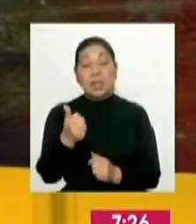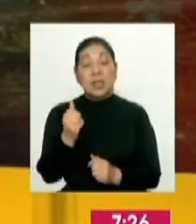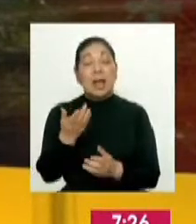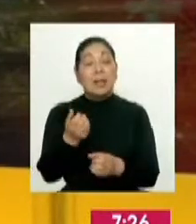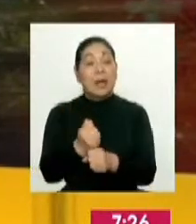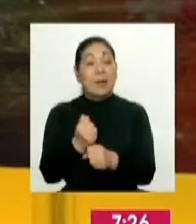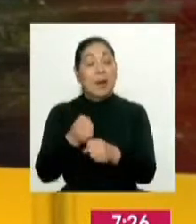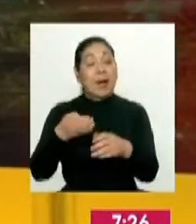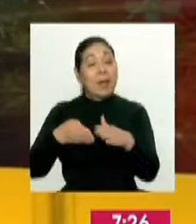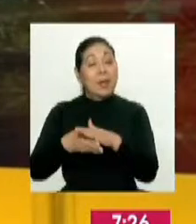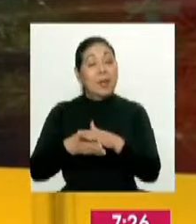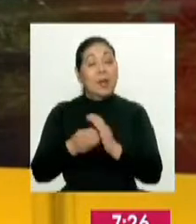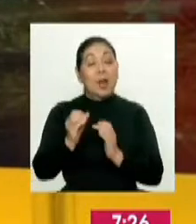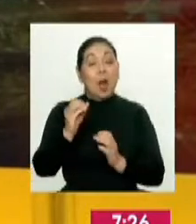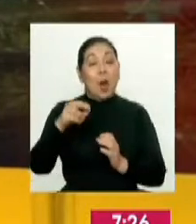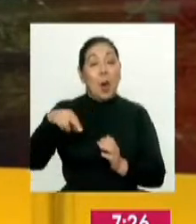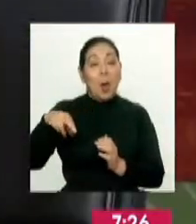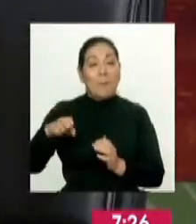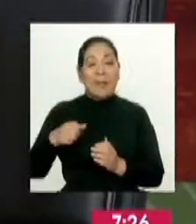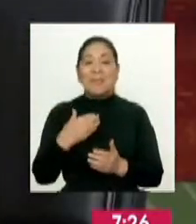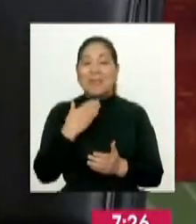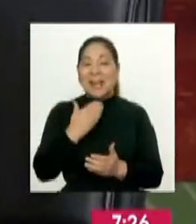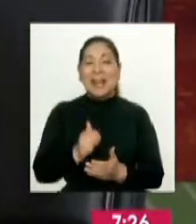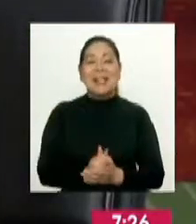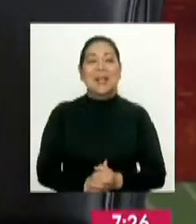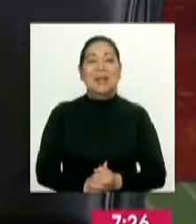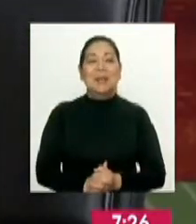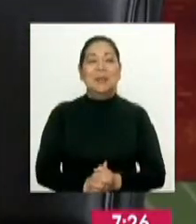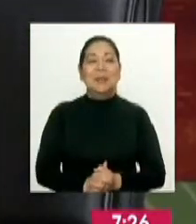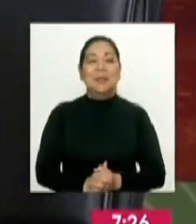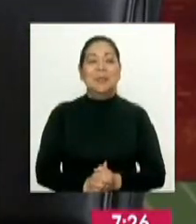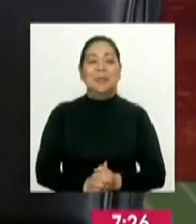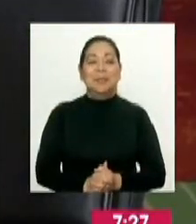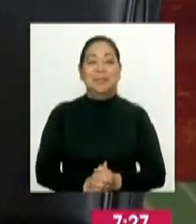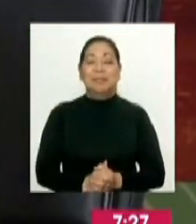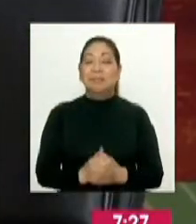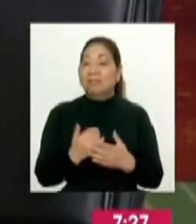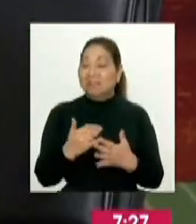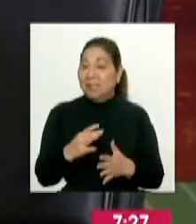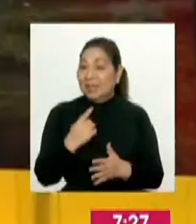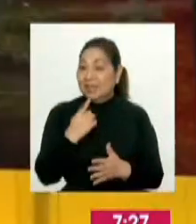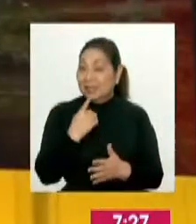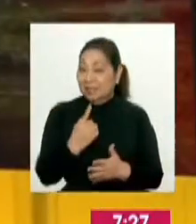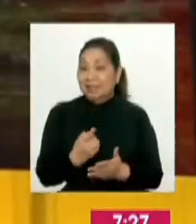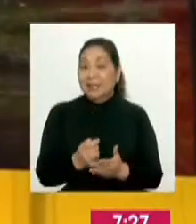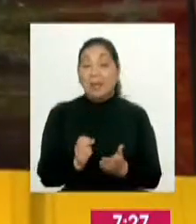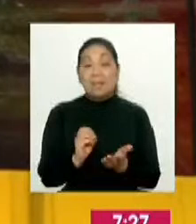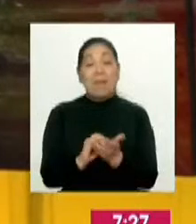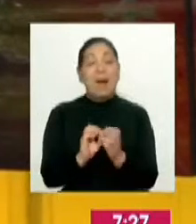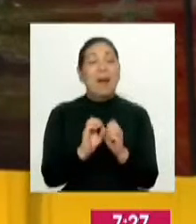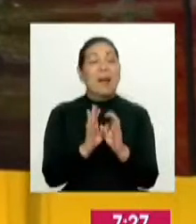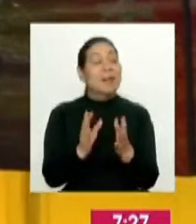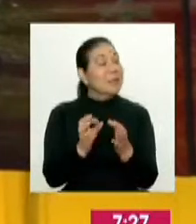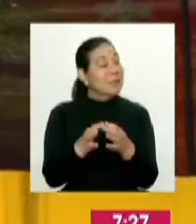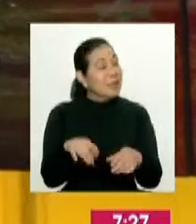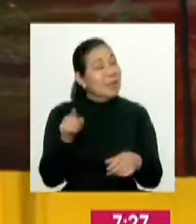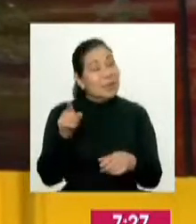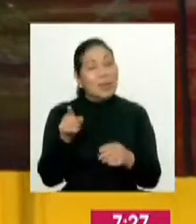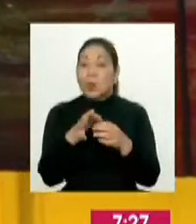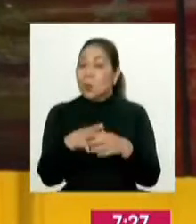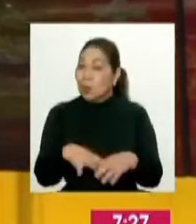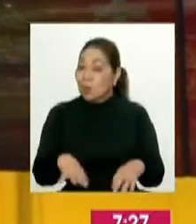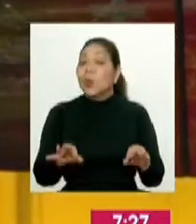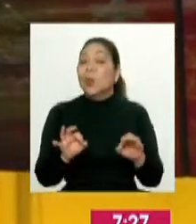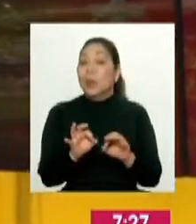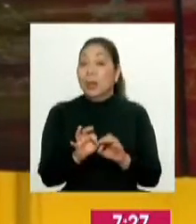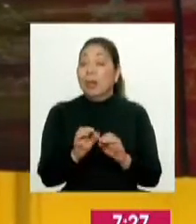Catiusca, gracias por estar aquí, bienvenida. Muchísimas gracias. Bueno, ya señalé yo la palabra transparencia, que es importante, ¿no? Es importante